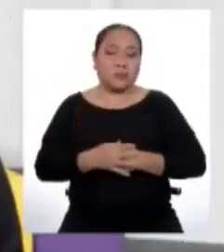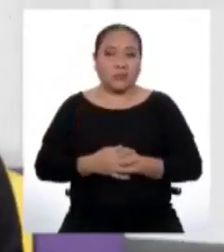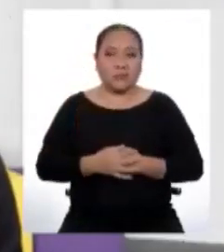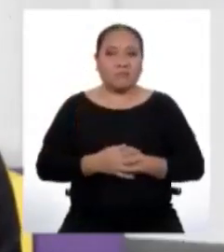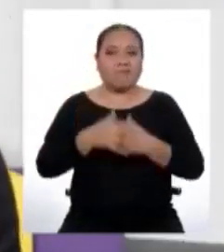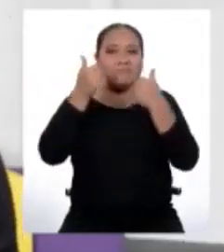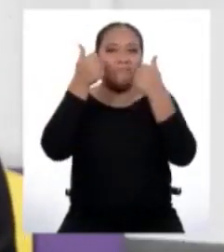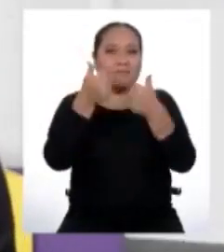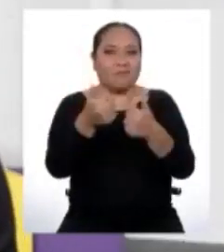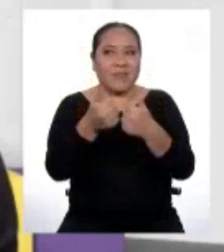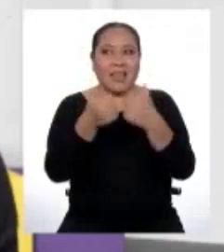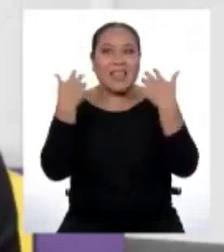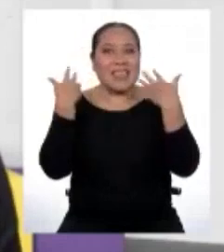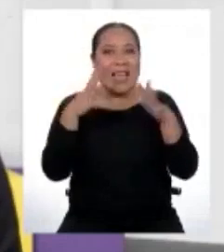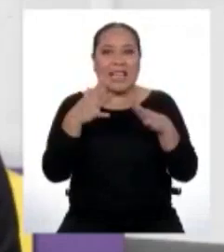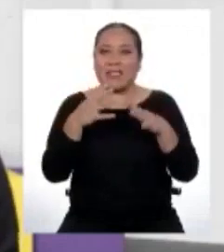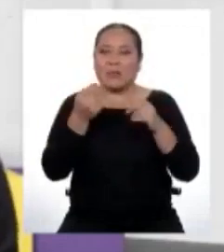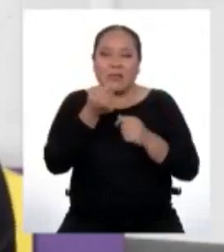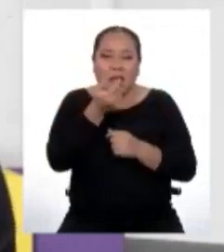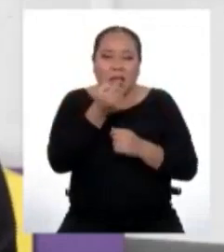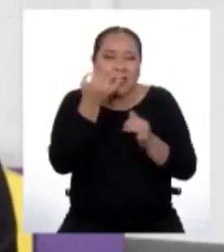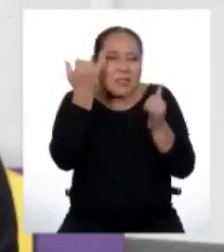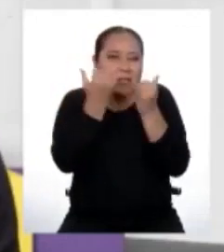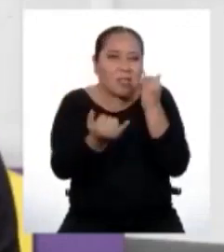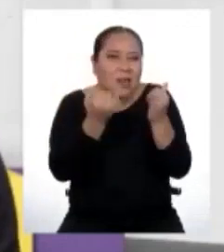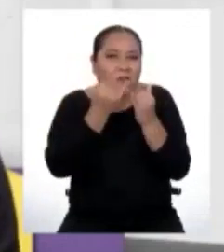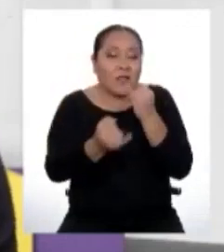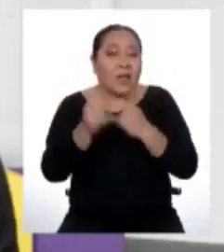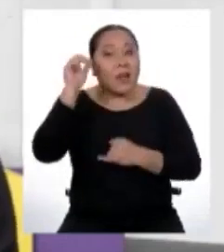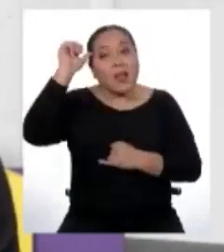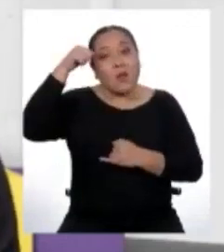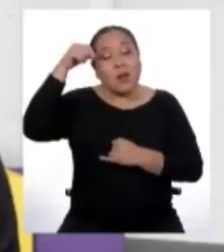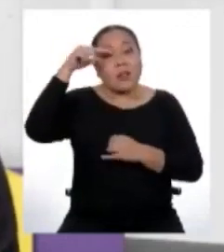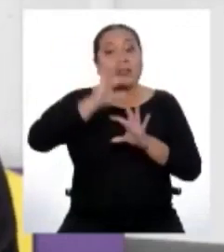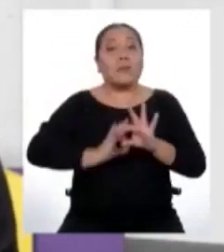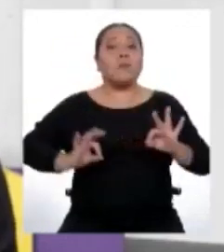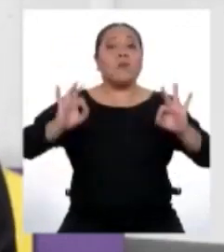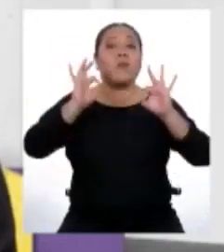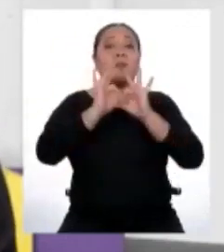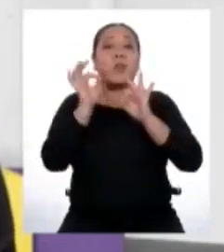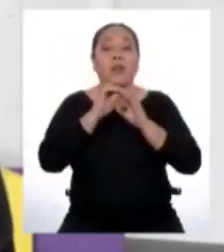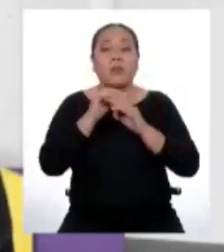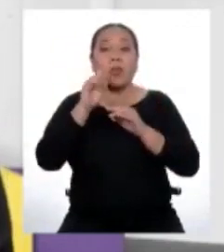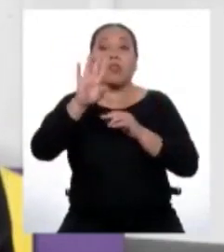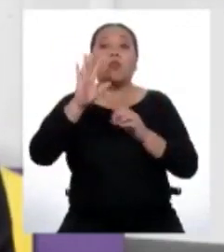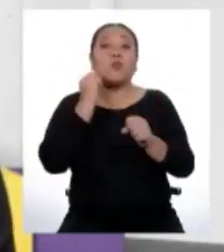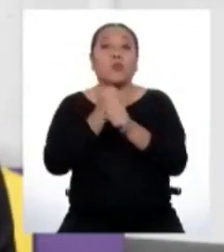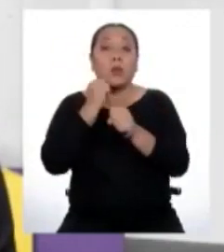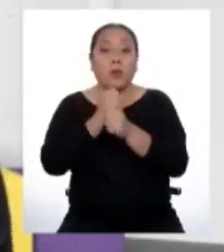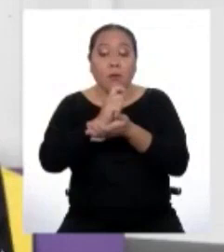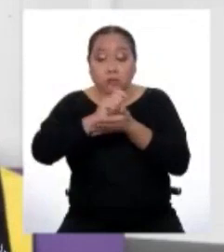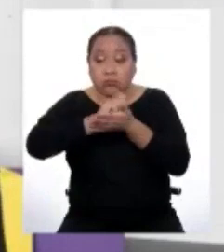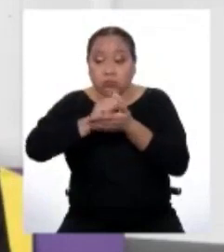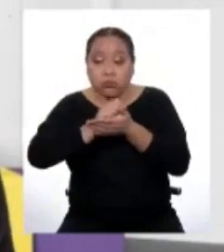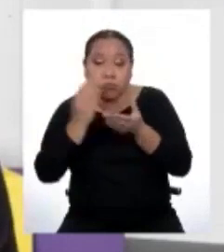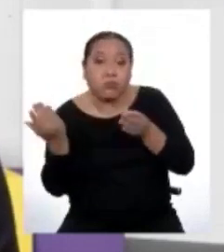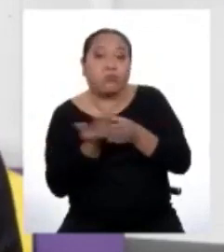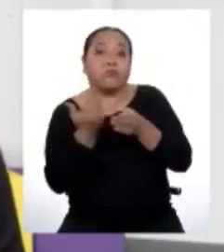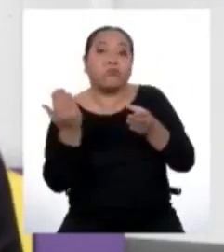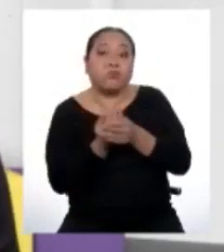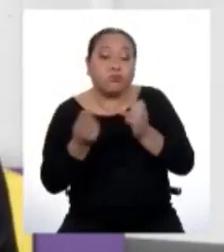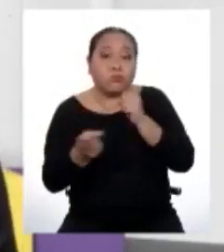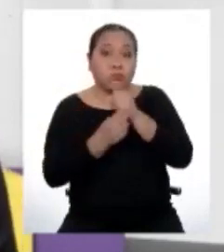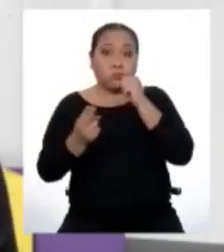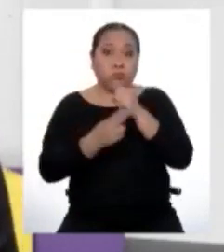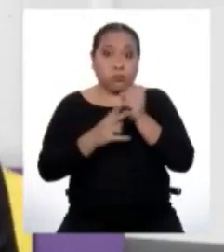Muy bien. Ya estamos casi casi a punto de terminar. Recuerden que es muy importante registrar sus trabajos en un cuaderno o en hojas de reuso